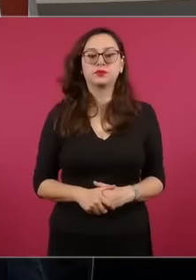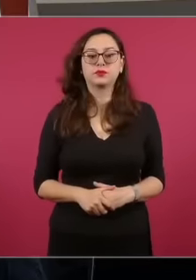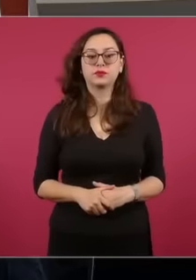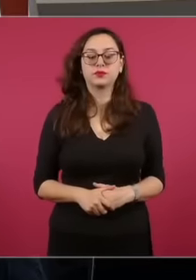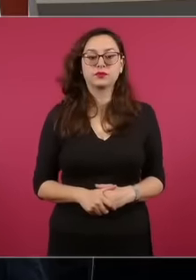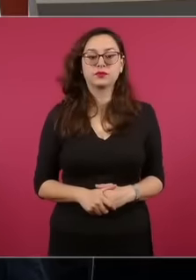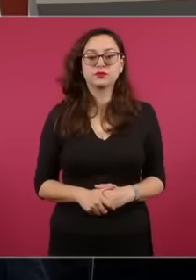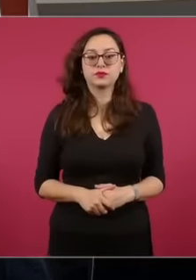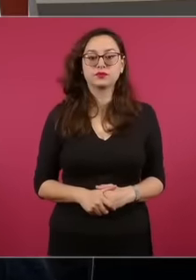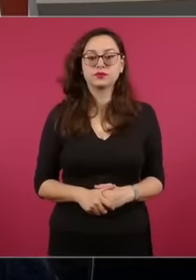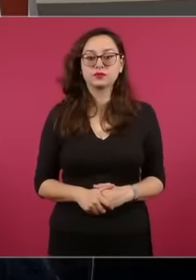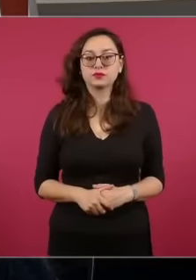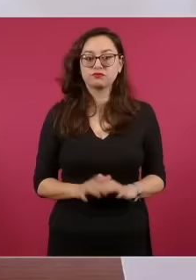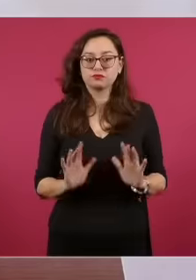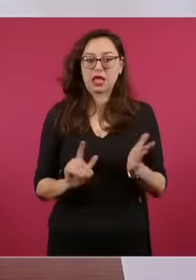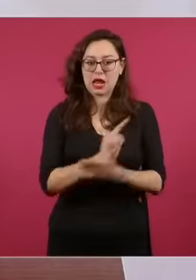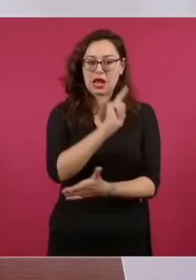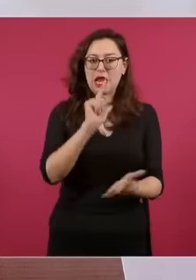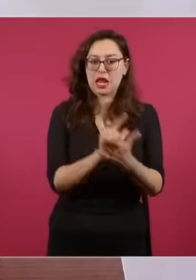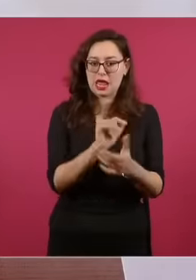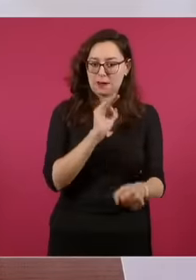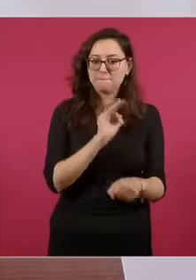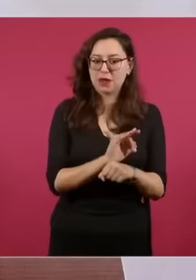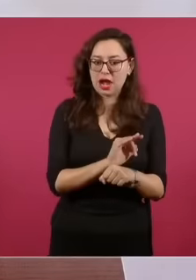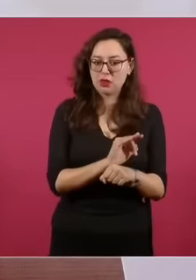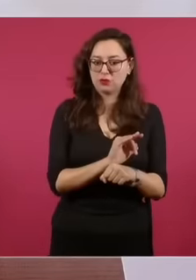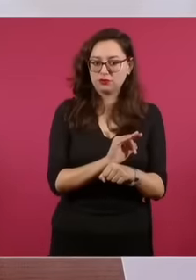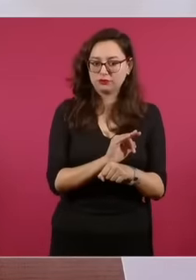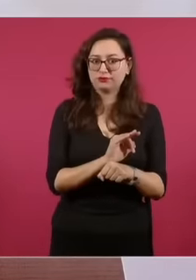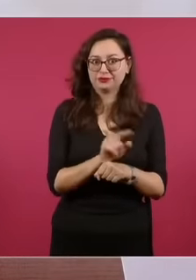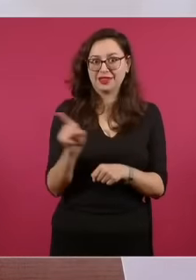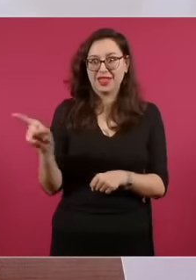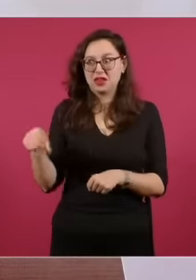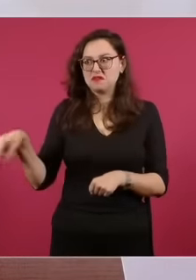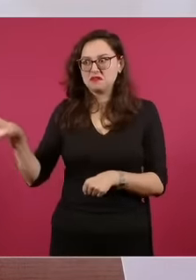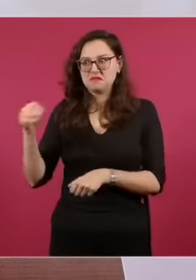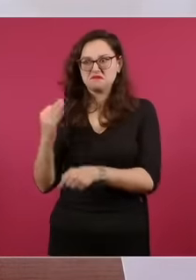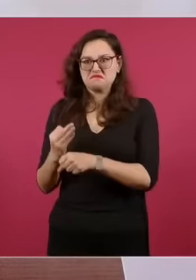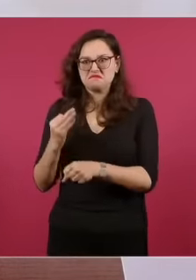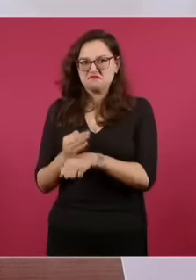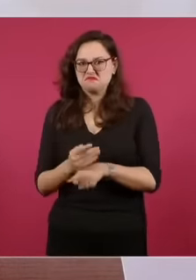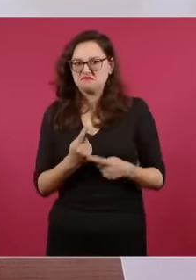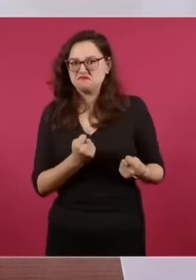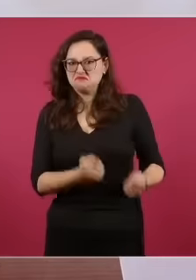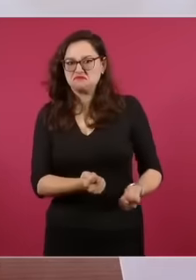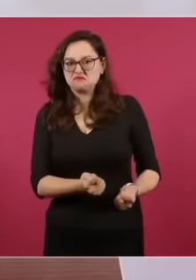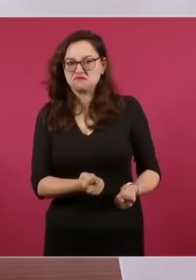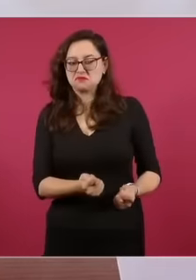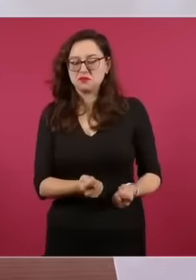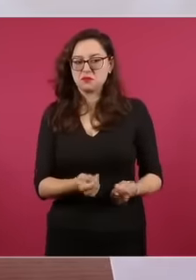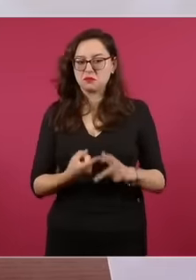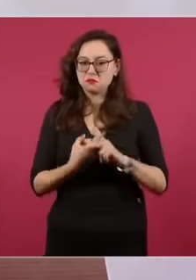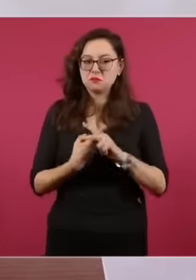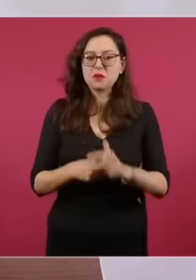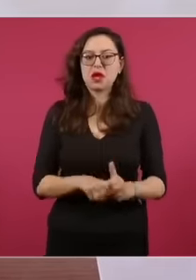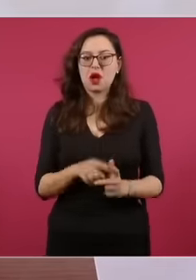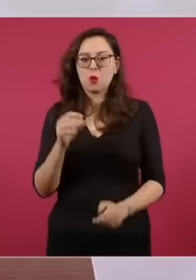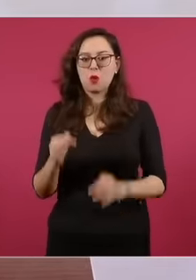el juicio de amparo que es lo que están haciendo estos jueces